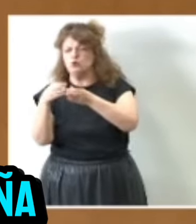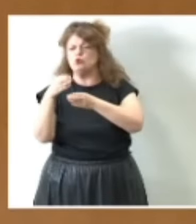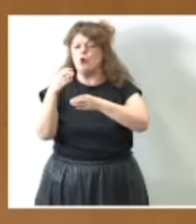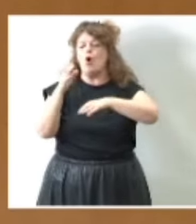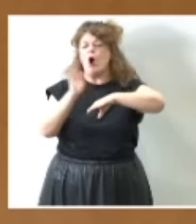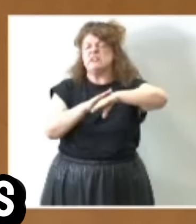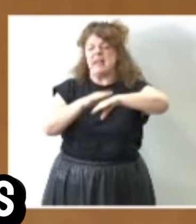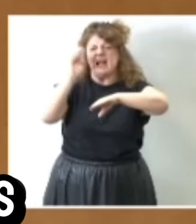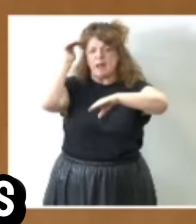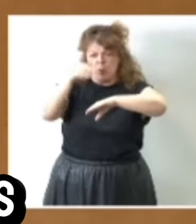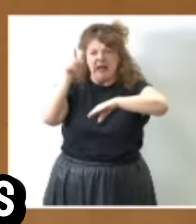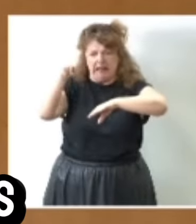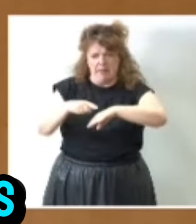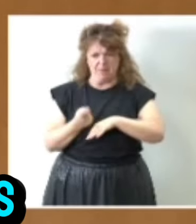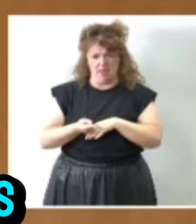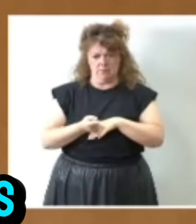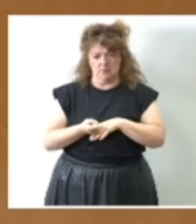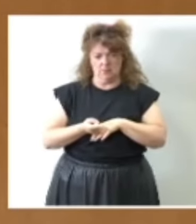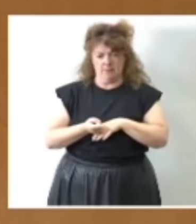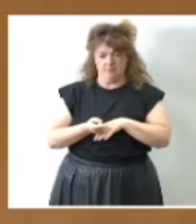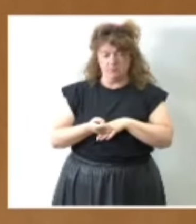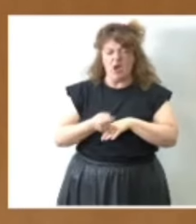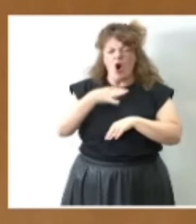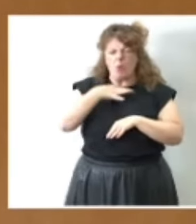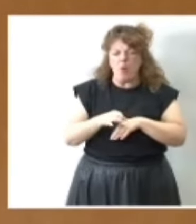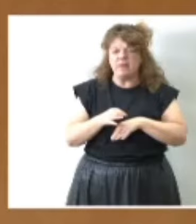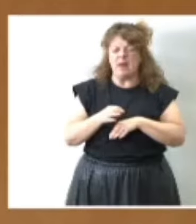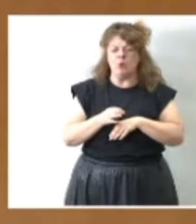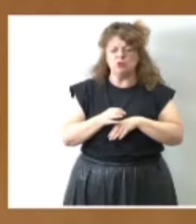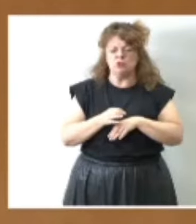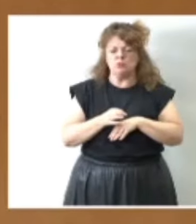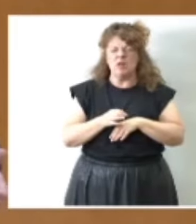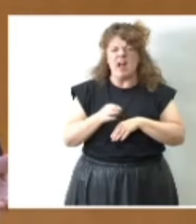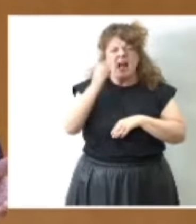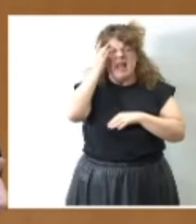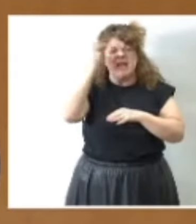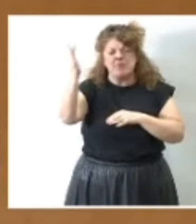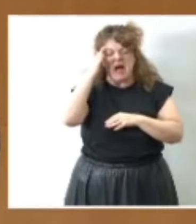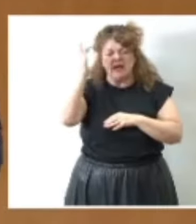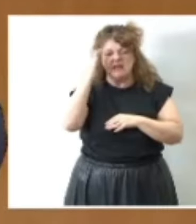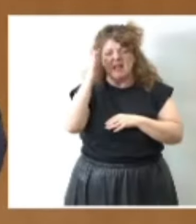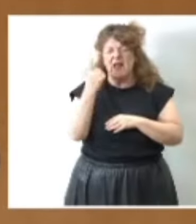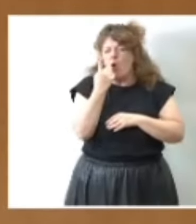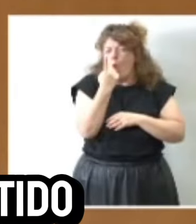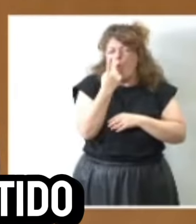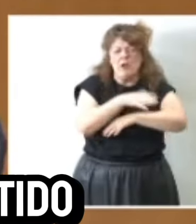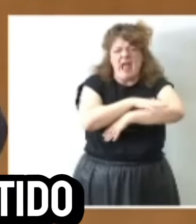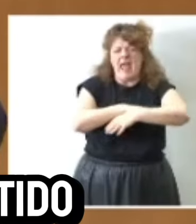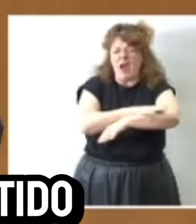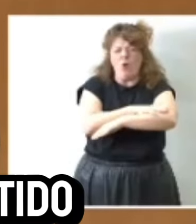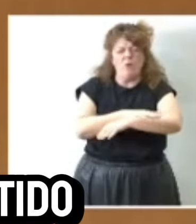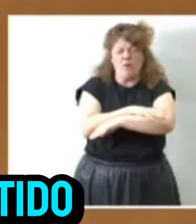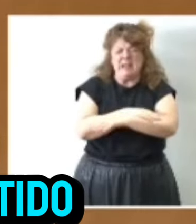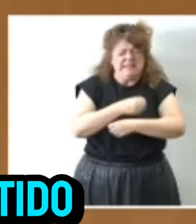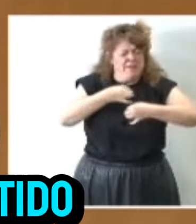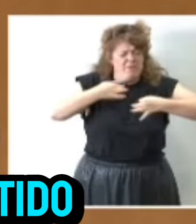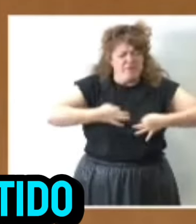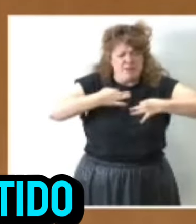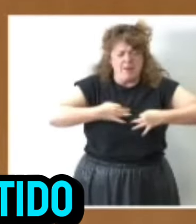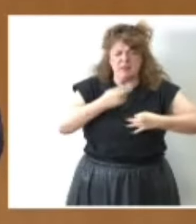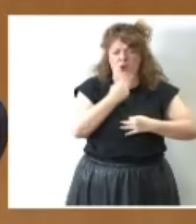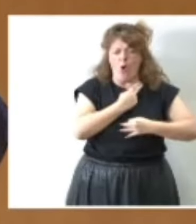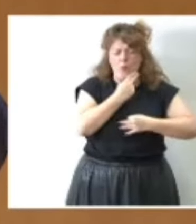Cataluña. ¿Cómo podíamos, señorías, llegar ni siquiera a imaginar que un Ejecutivo tan firmemente